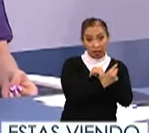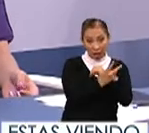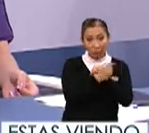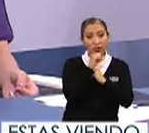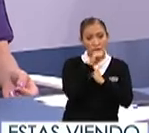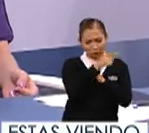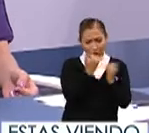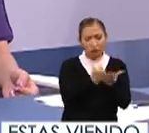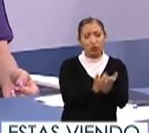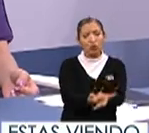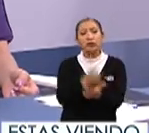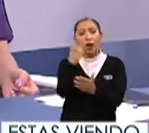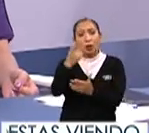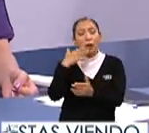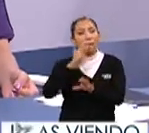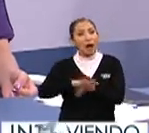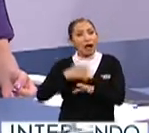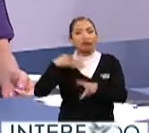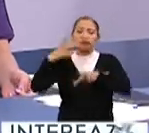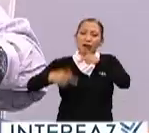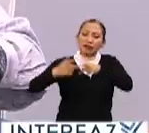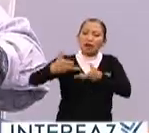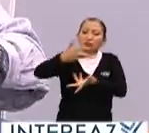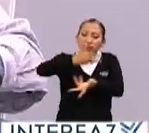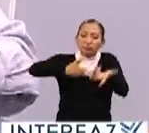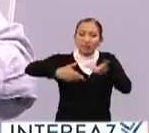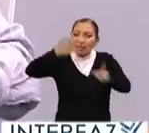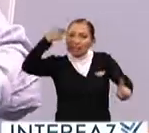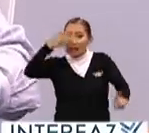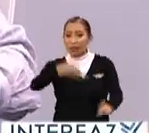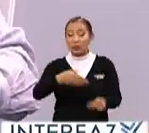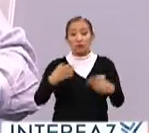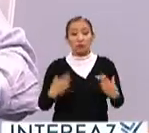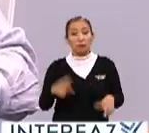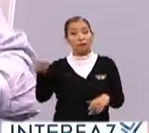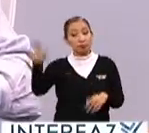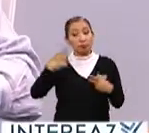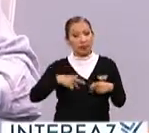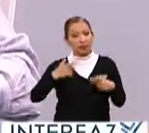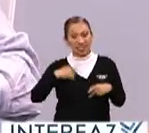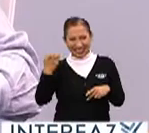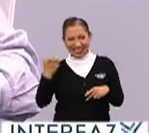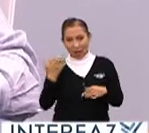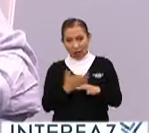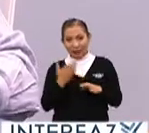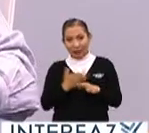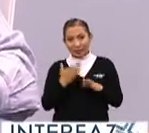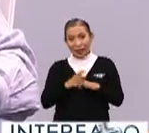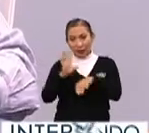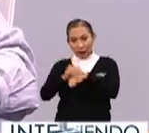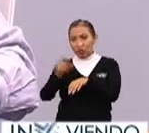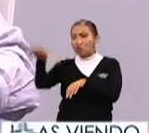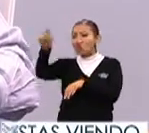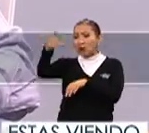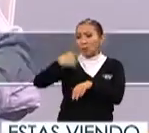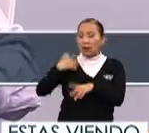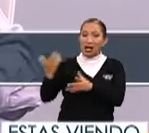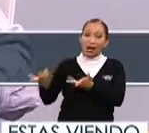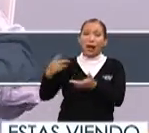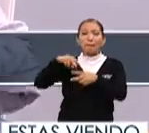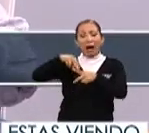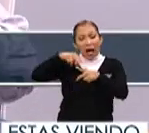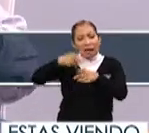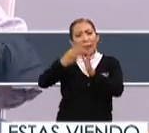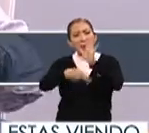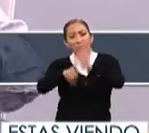haya oportunidad de interactuar más, dialogar más de forma directa y que los ciudadanos, esto que estás haciendo de que les permitas a los ciudadanos en el parque,